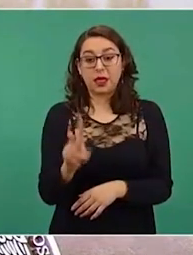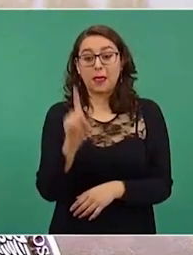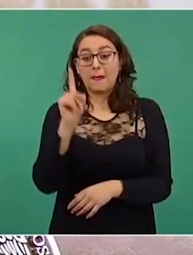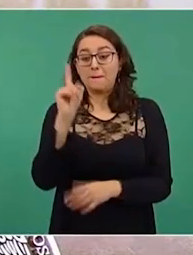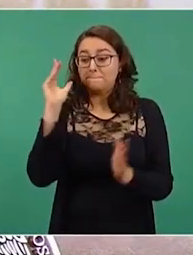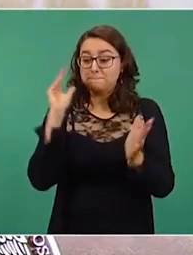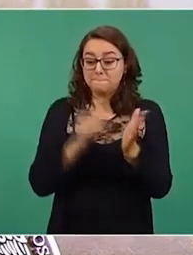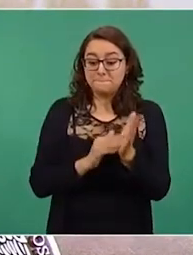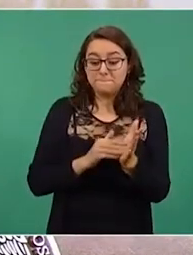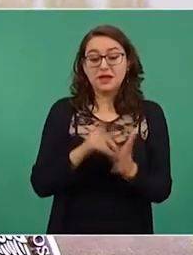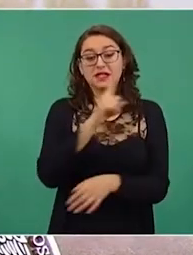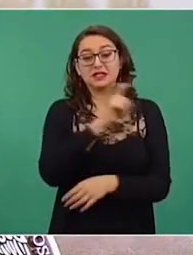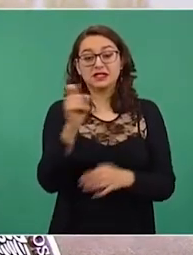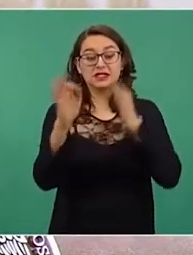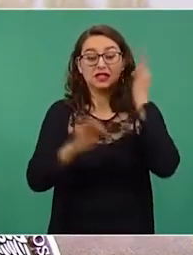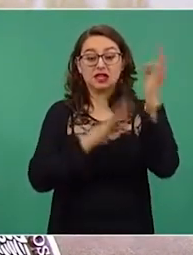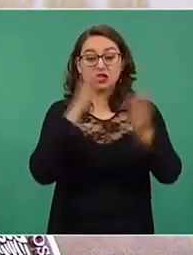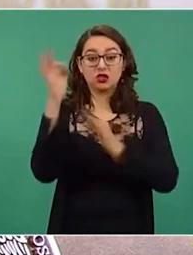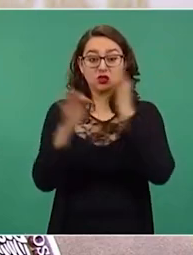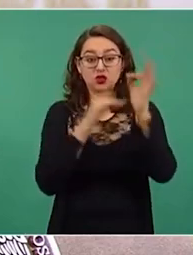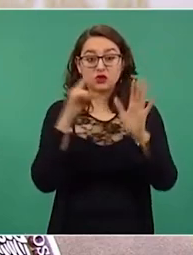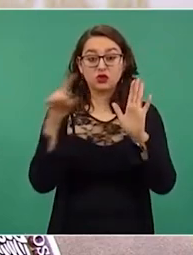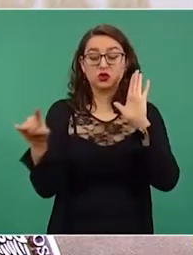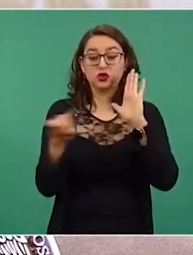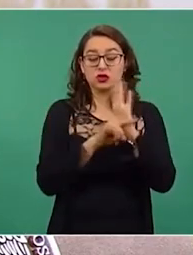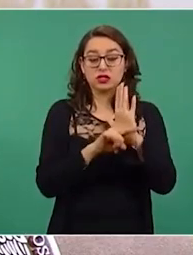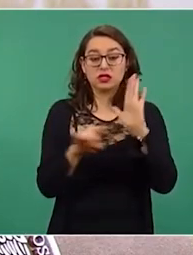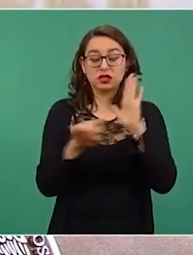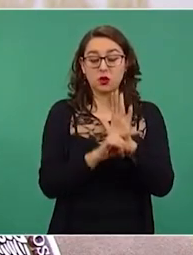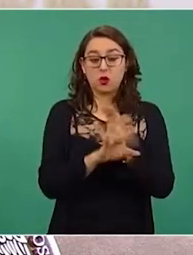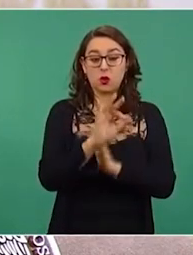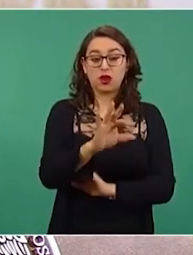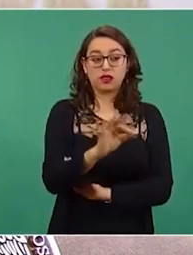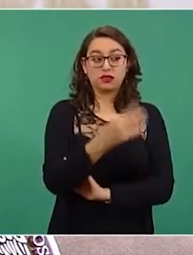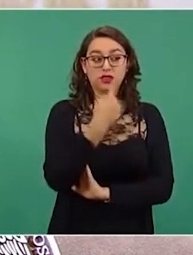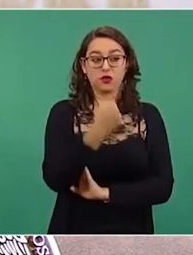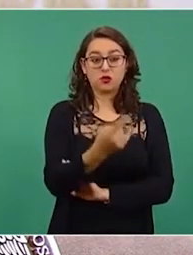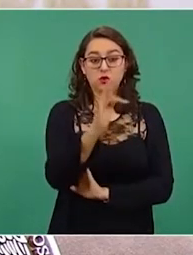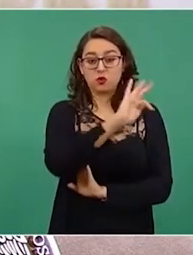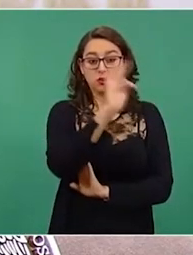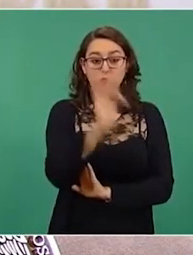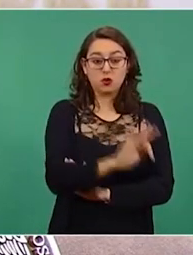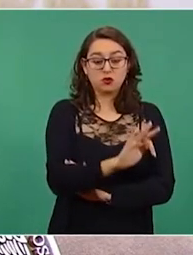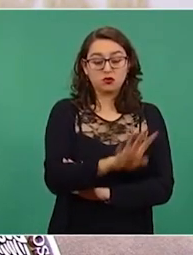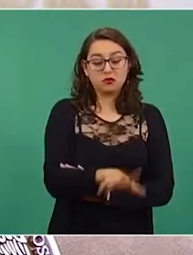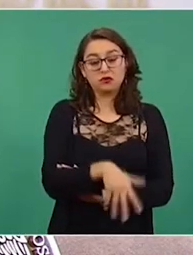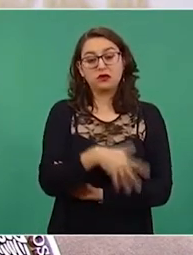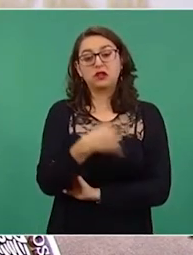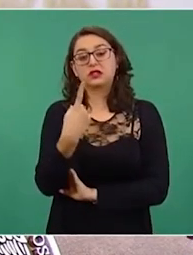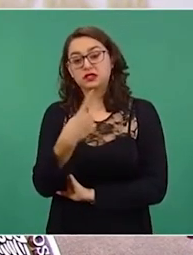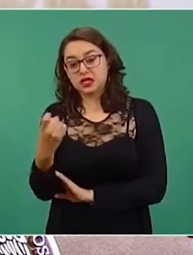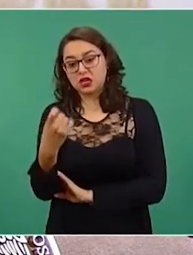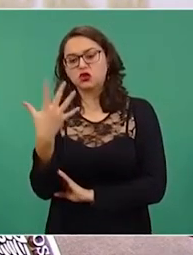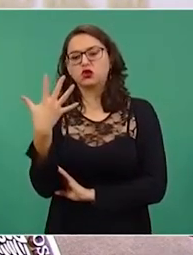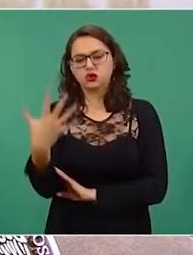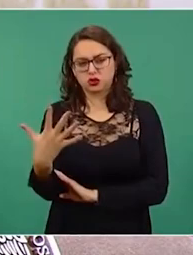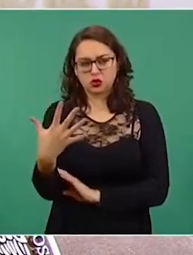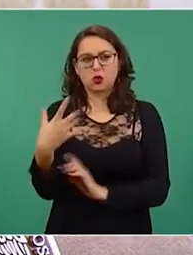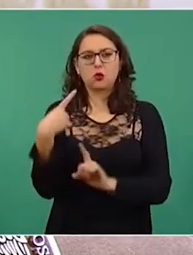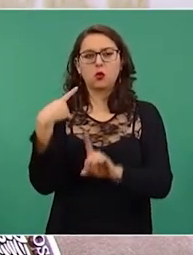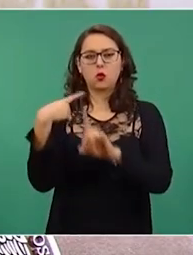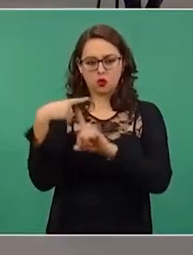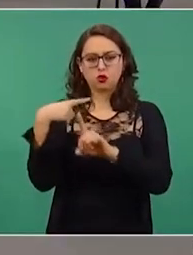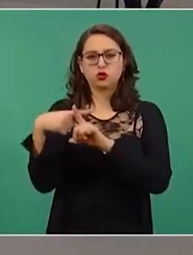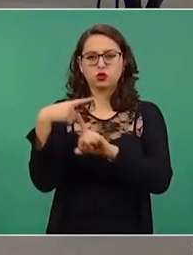notas negativas, 41.65 por ciento, frente a 105 notas positivas,